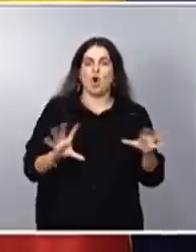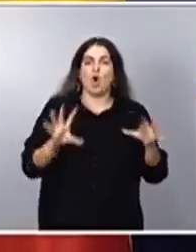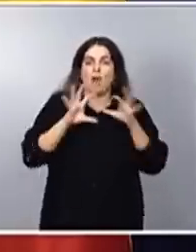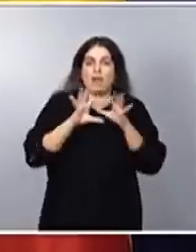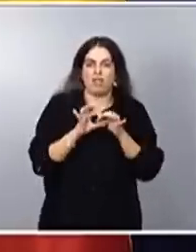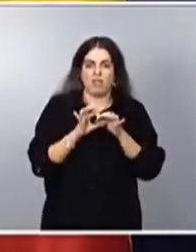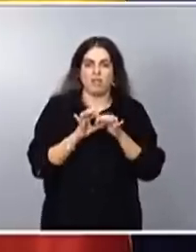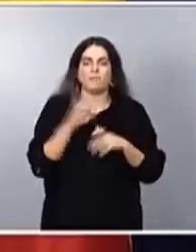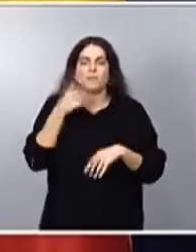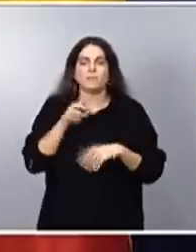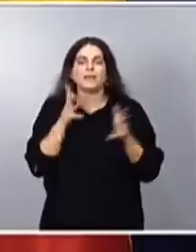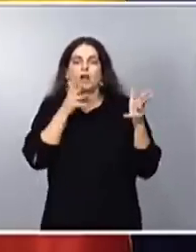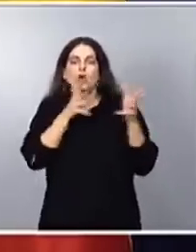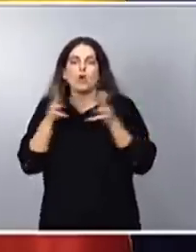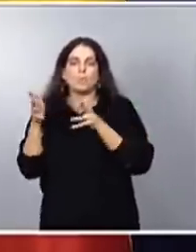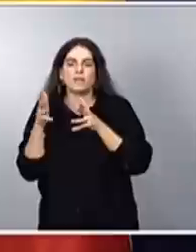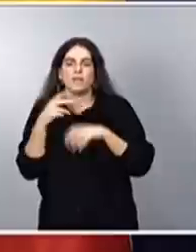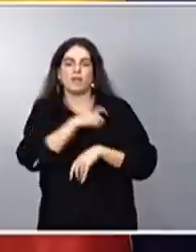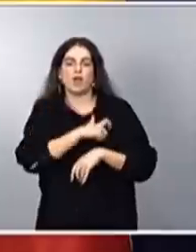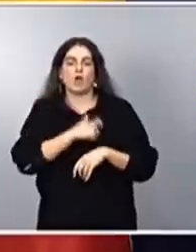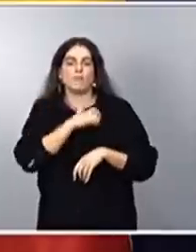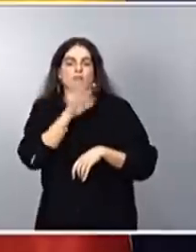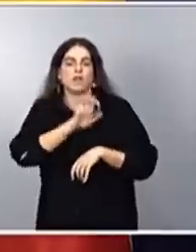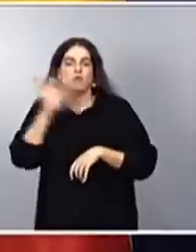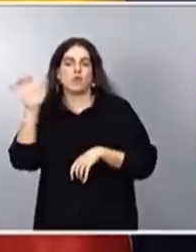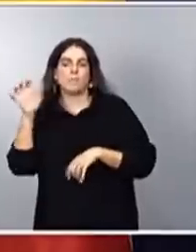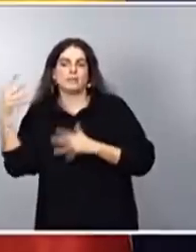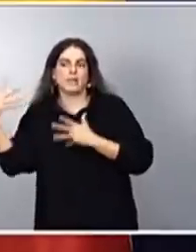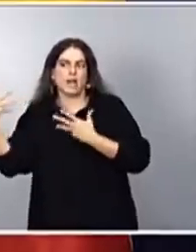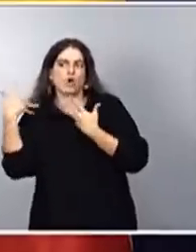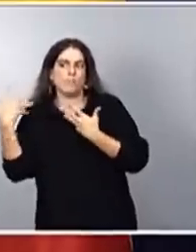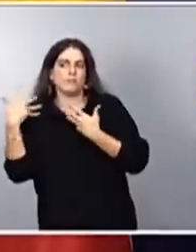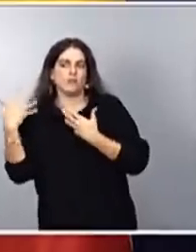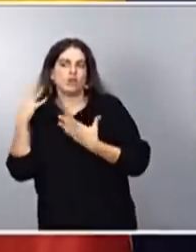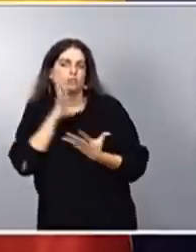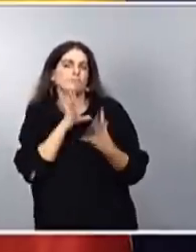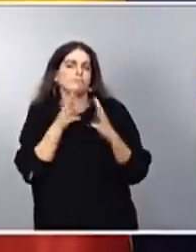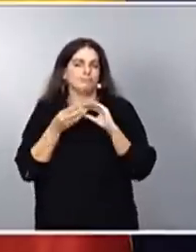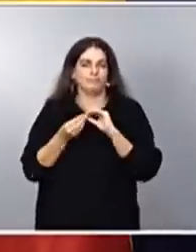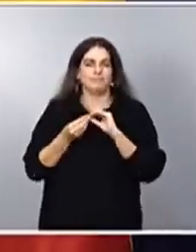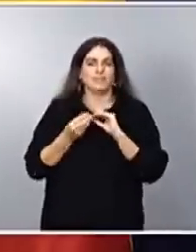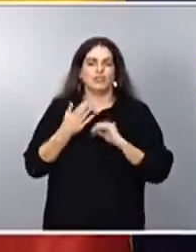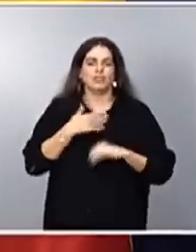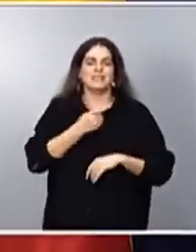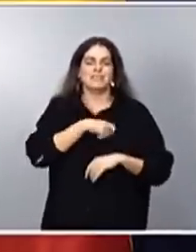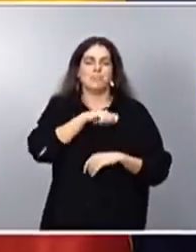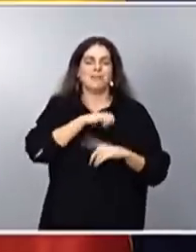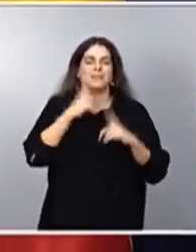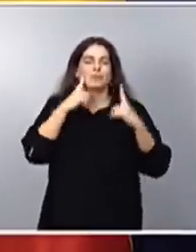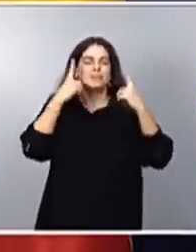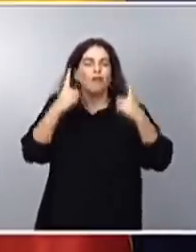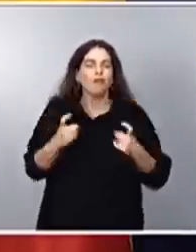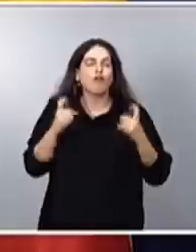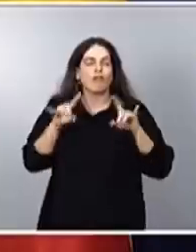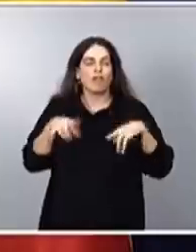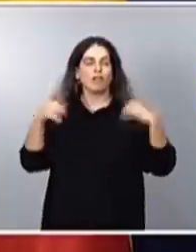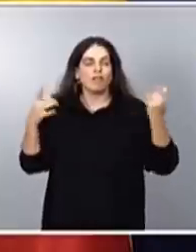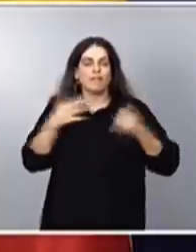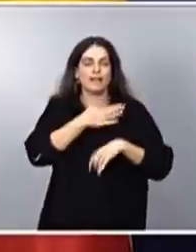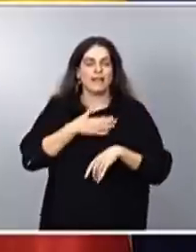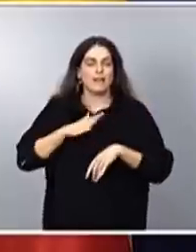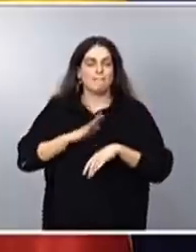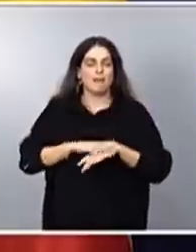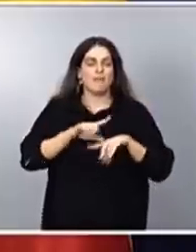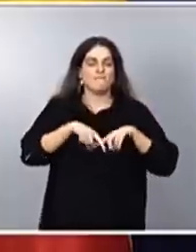parte de la Comisión Europea y que señala que España tiene que hacer mayores esfuerzos para ayudar y proteger a todas las